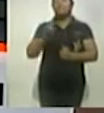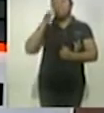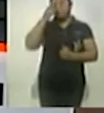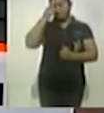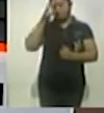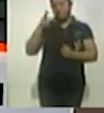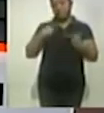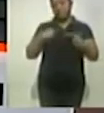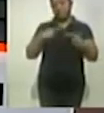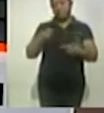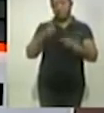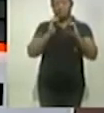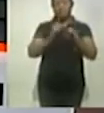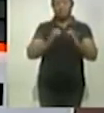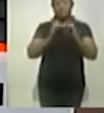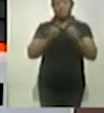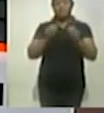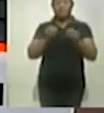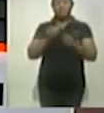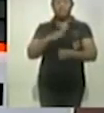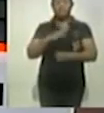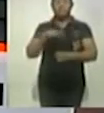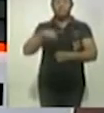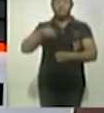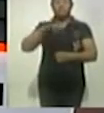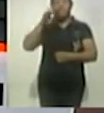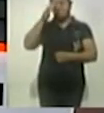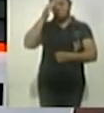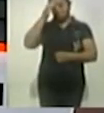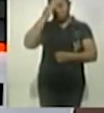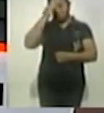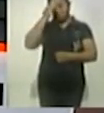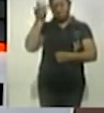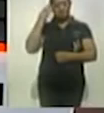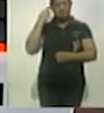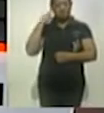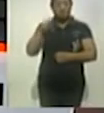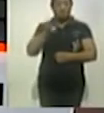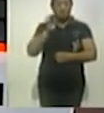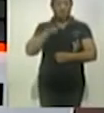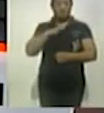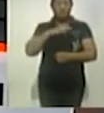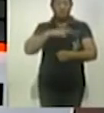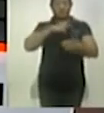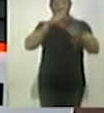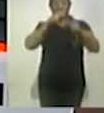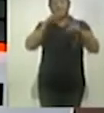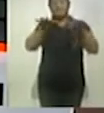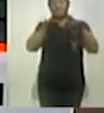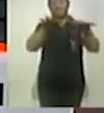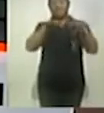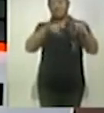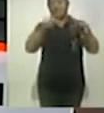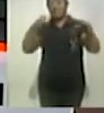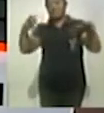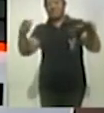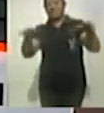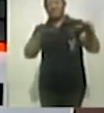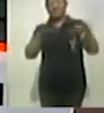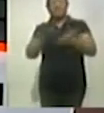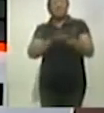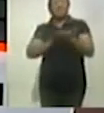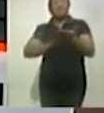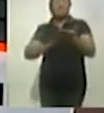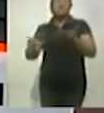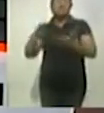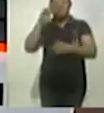al público cuidarse mucho, sobre todo ya lo escuchábamos en el caso de que existieran réplicas, pues tomar las debidas precauciones, no correr y por supuesto también